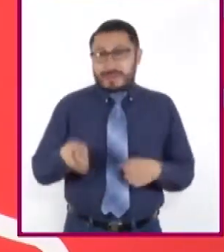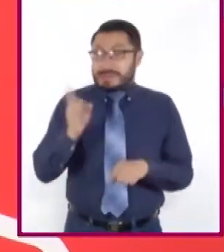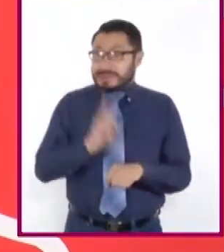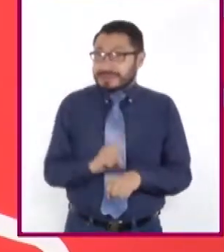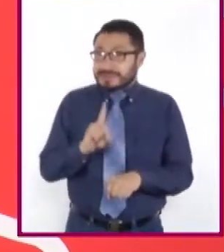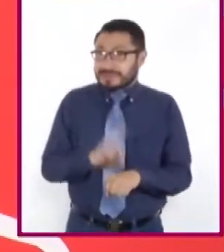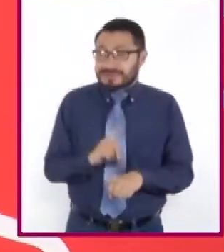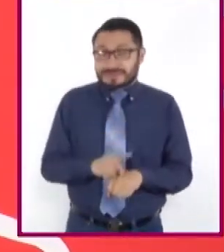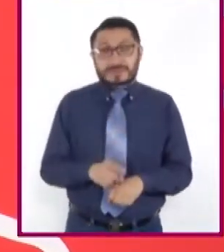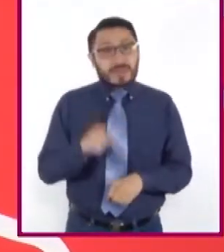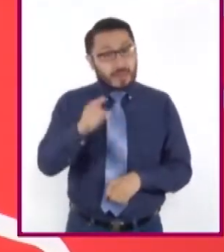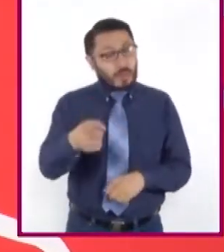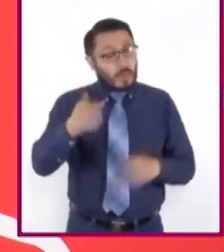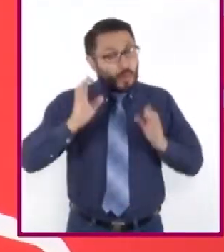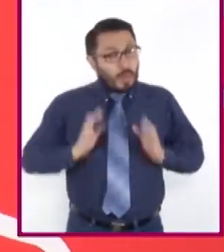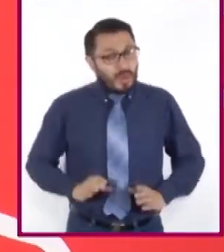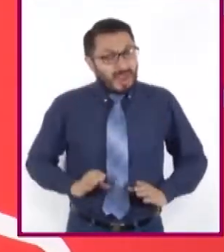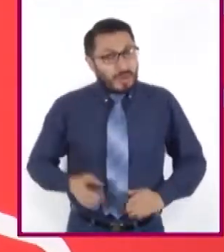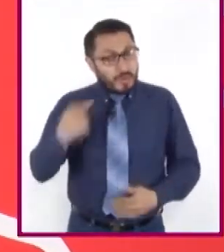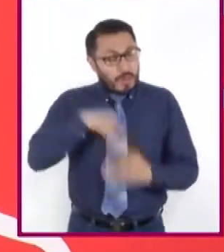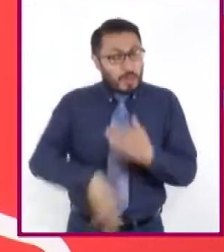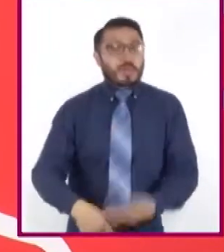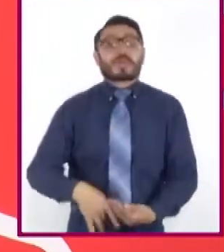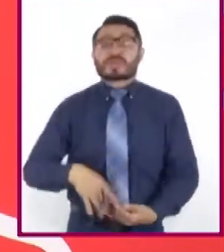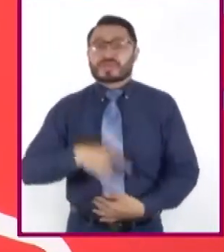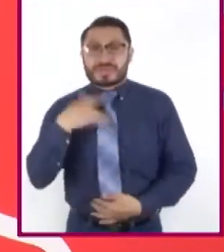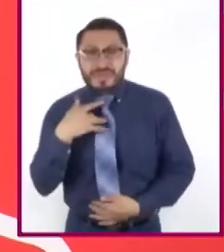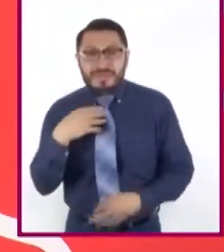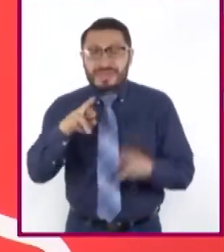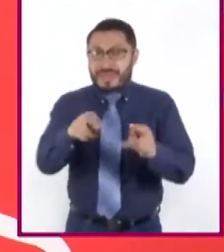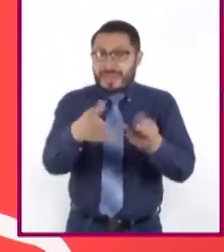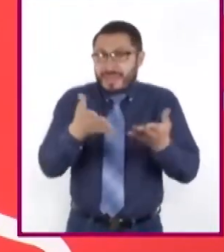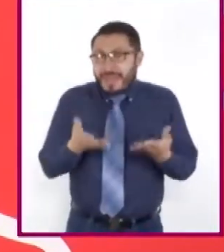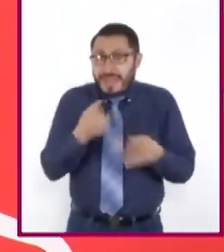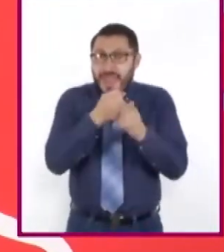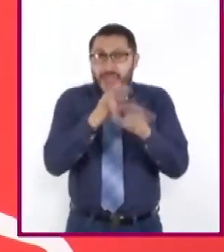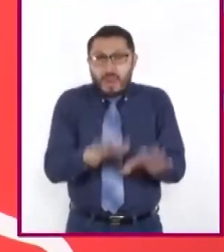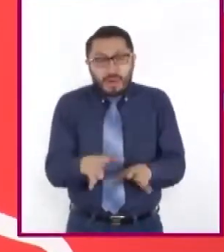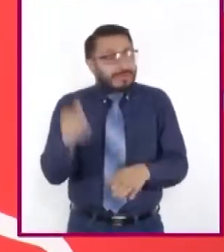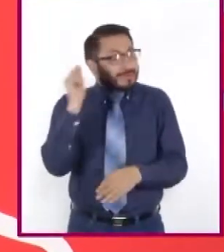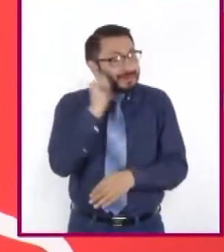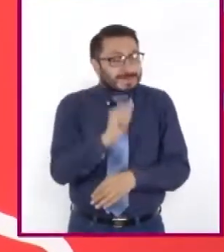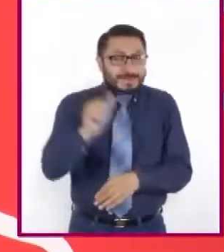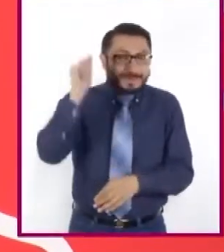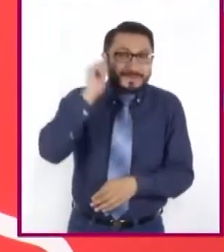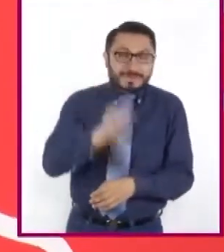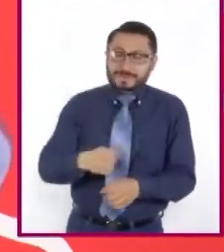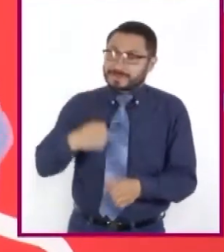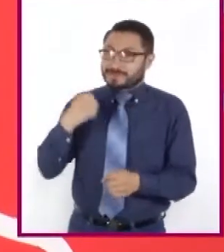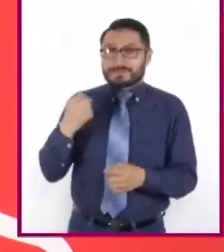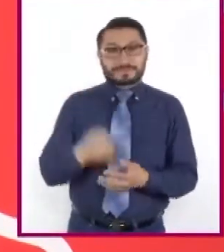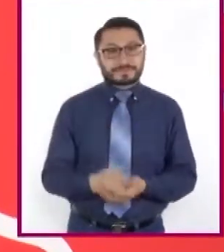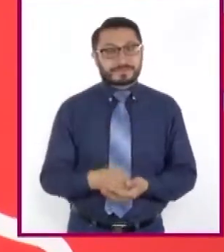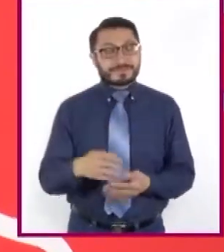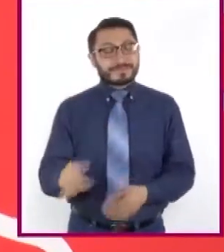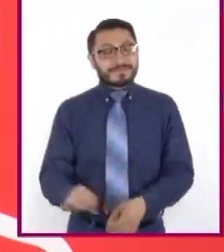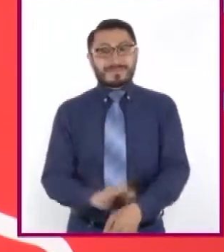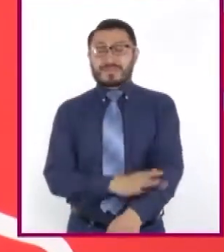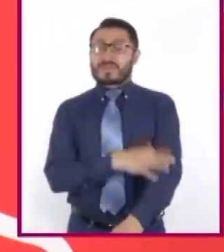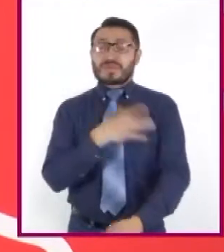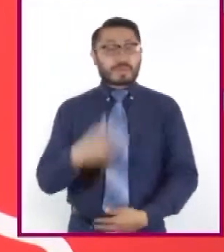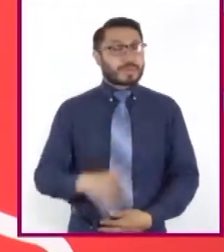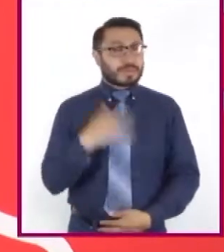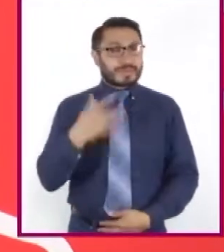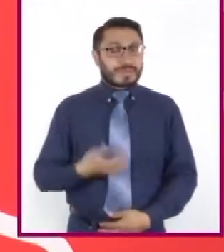percibe, siente y relaciona gran cantidad de información de manera simultánea. Las sensaciones y experiencias del cuerpo